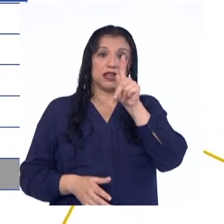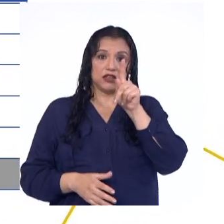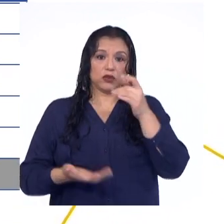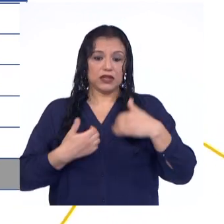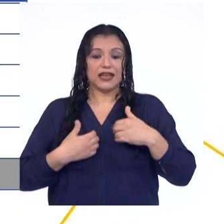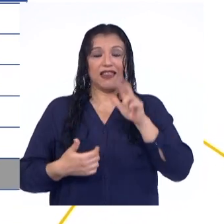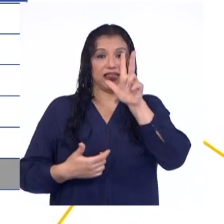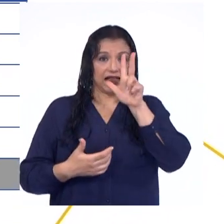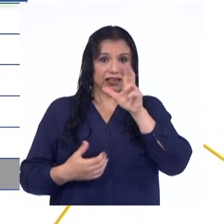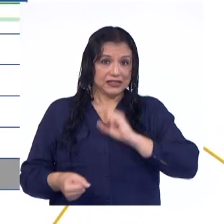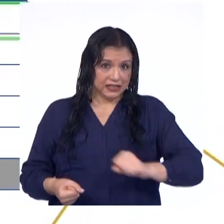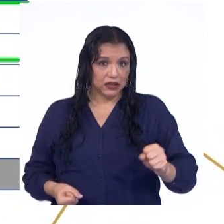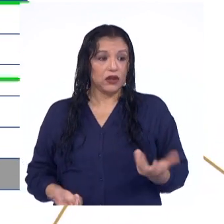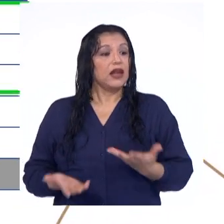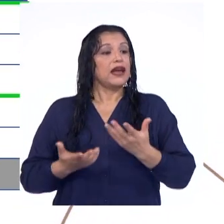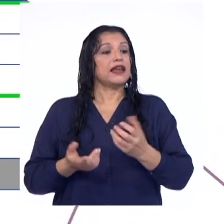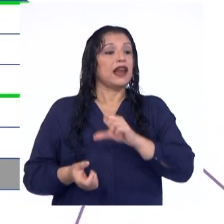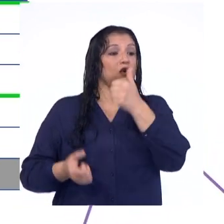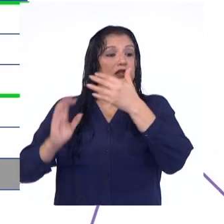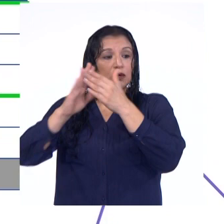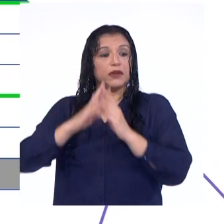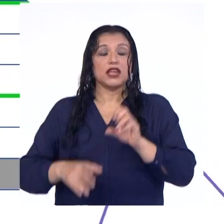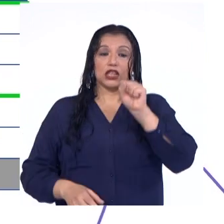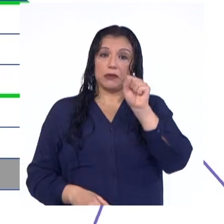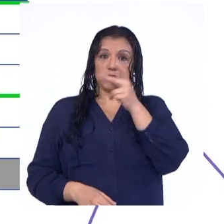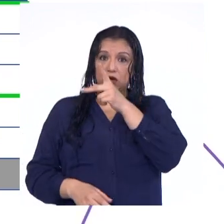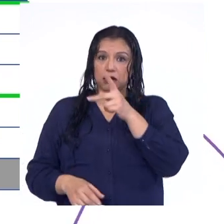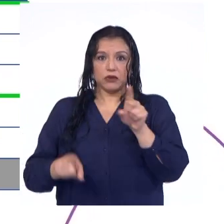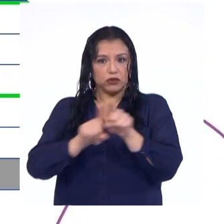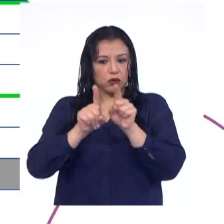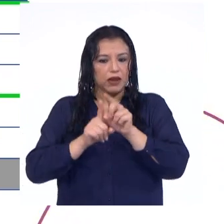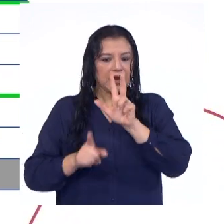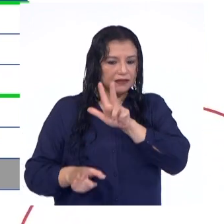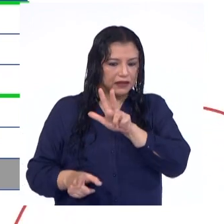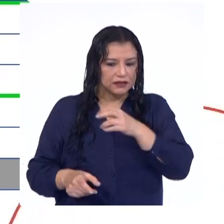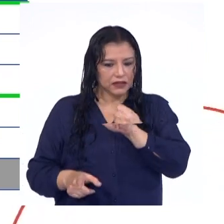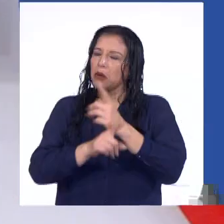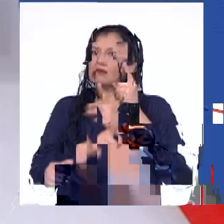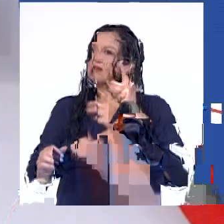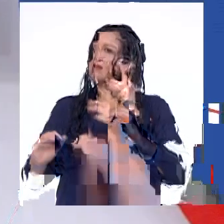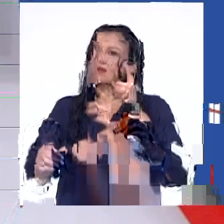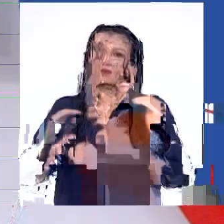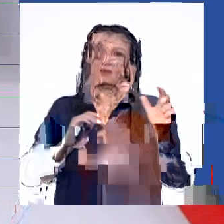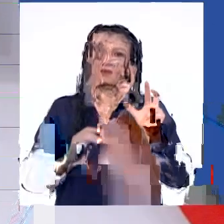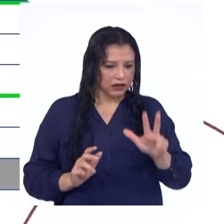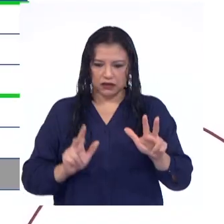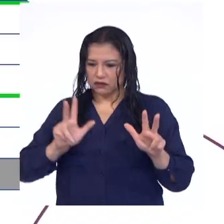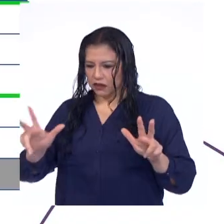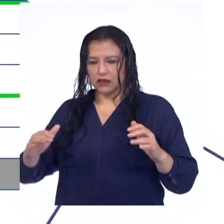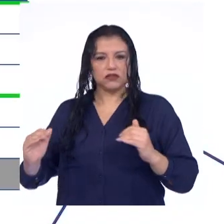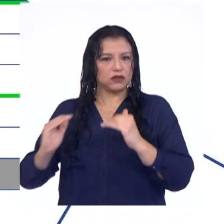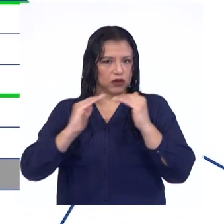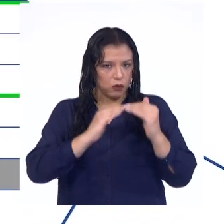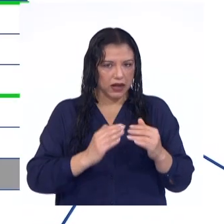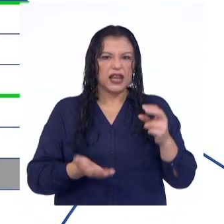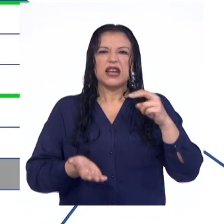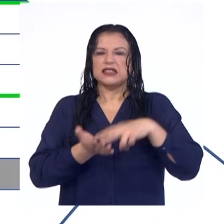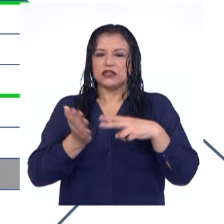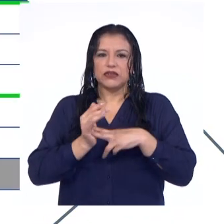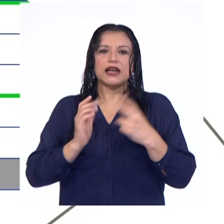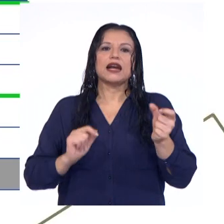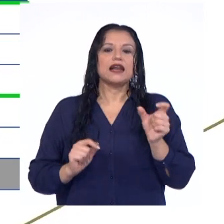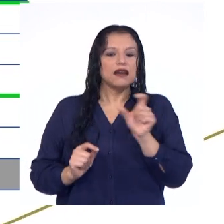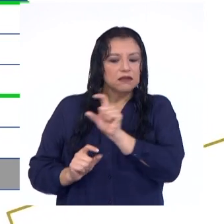hijos y en la comunidad Shipibo con Ivo también son 3 hijos. Los resultados son iguales. Esto quiere decir que los datos en esa